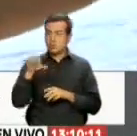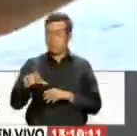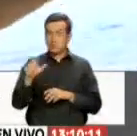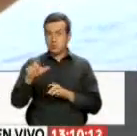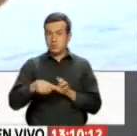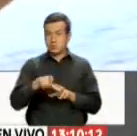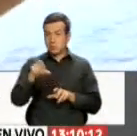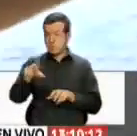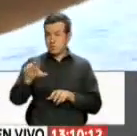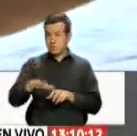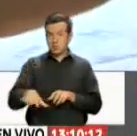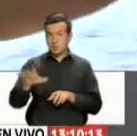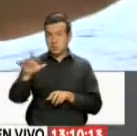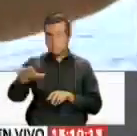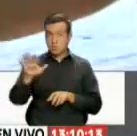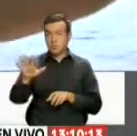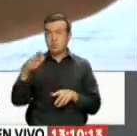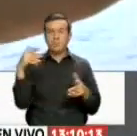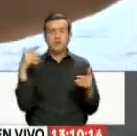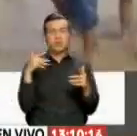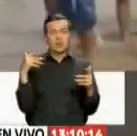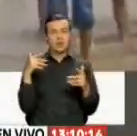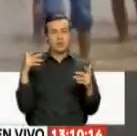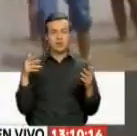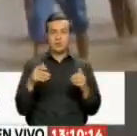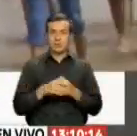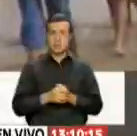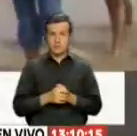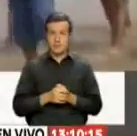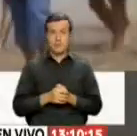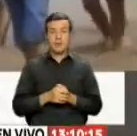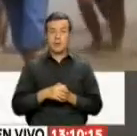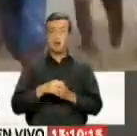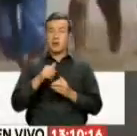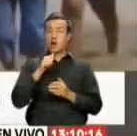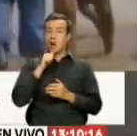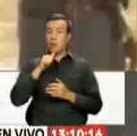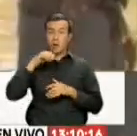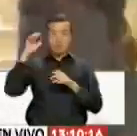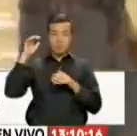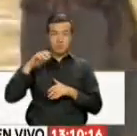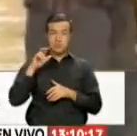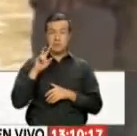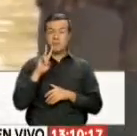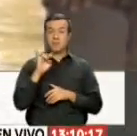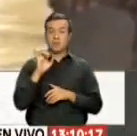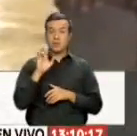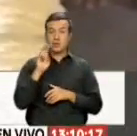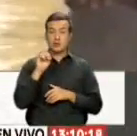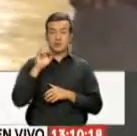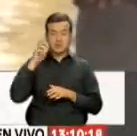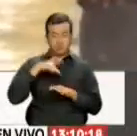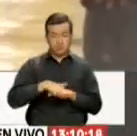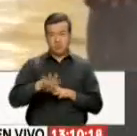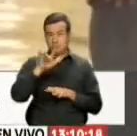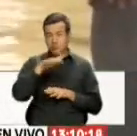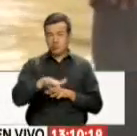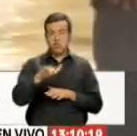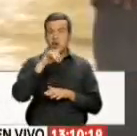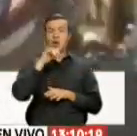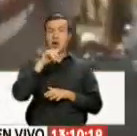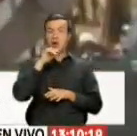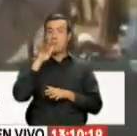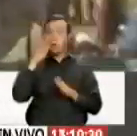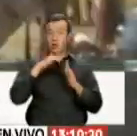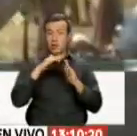de aquí a la otra casa estaban asustadas. La corriente del río Vinces venció los muros de contención. El agua llegó